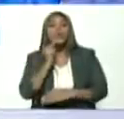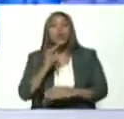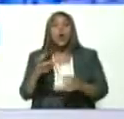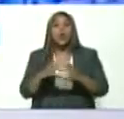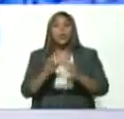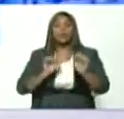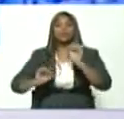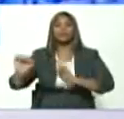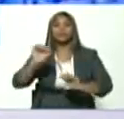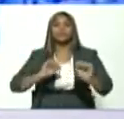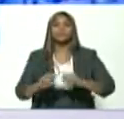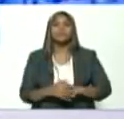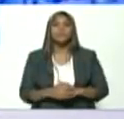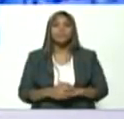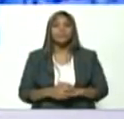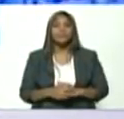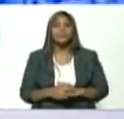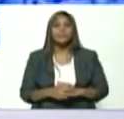combatientes